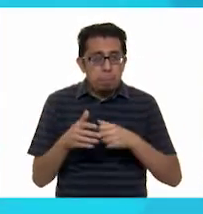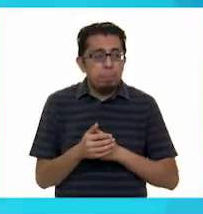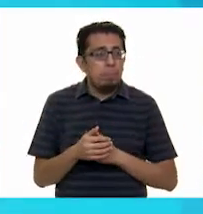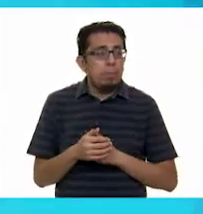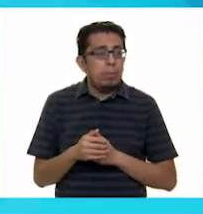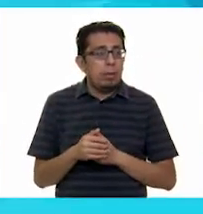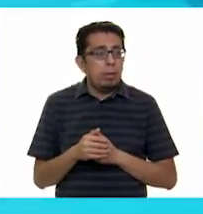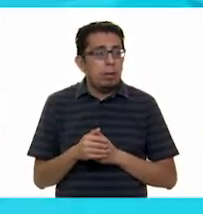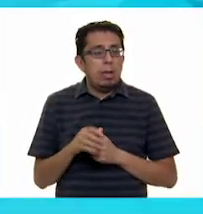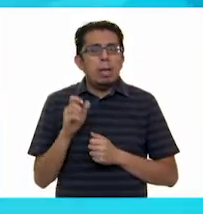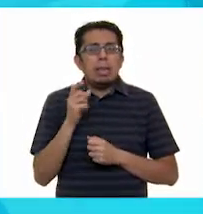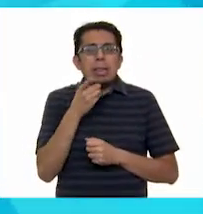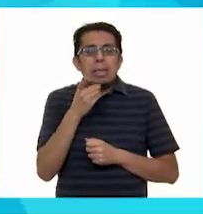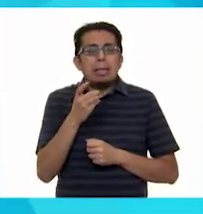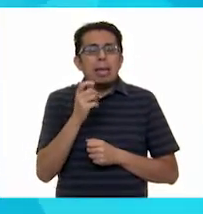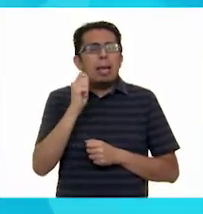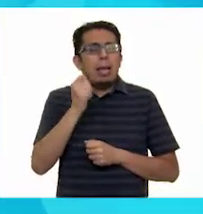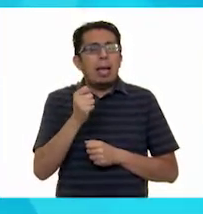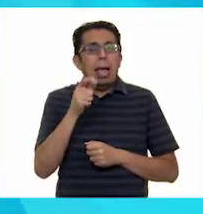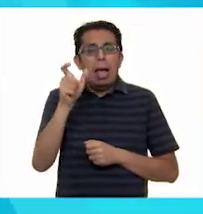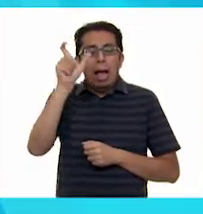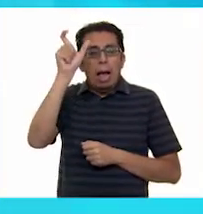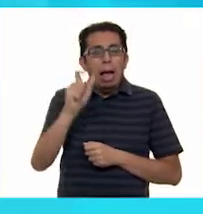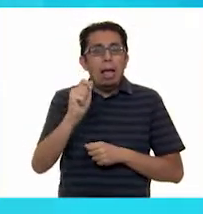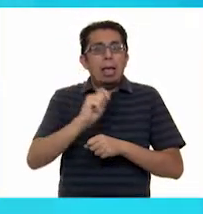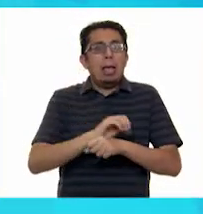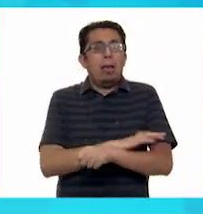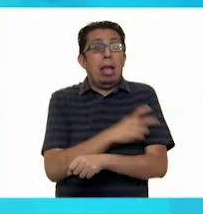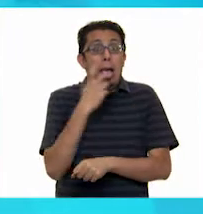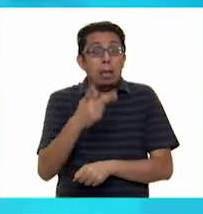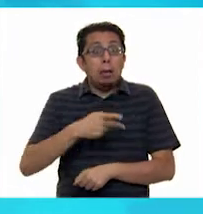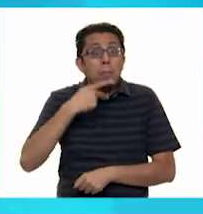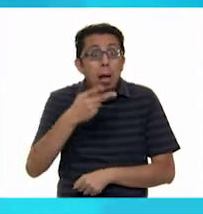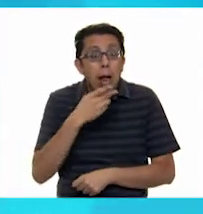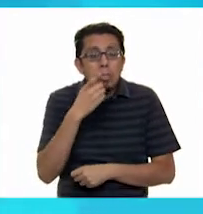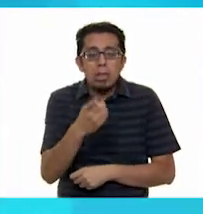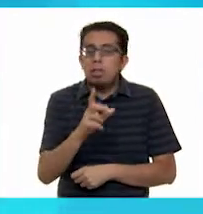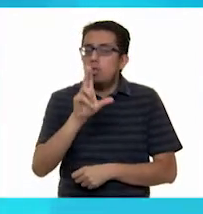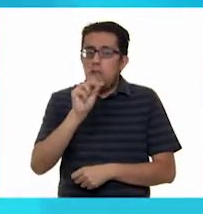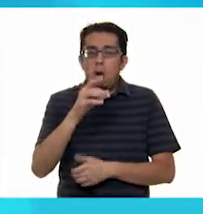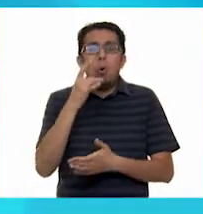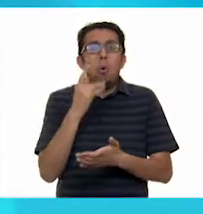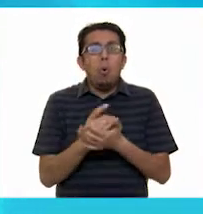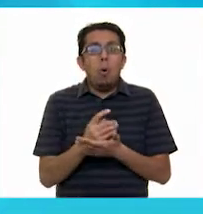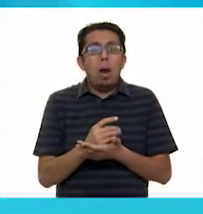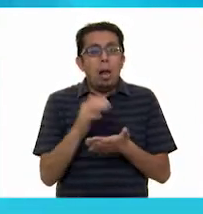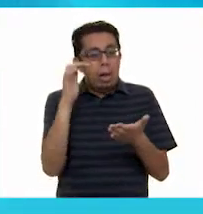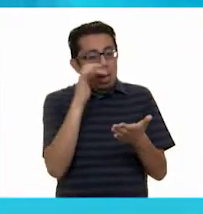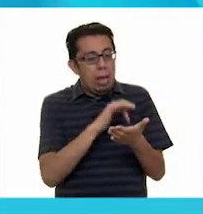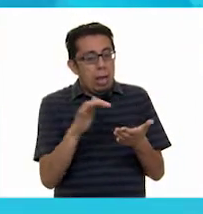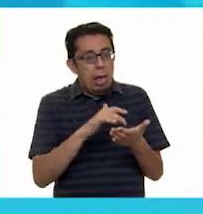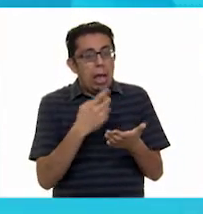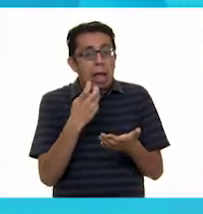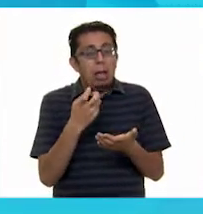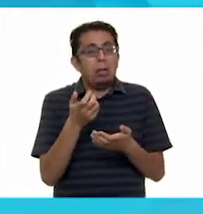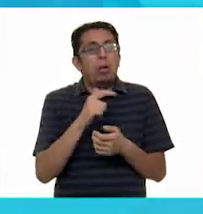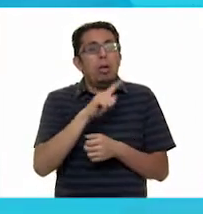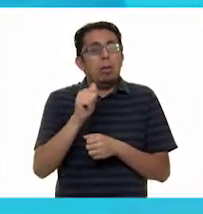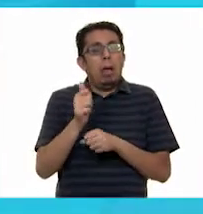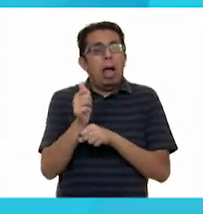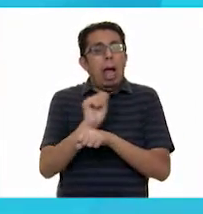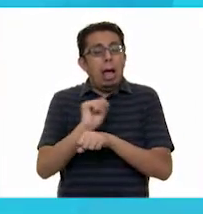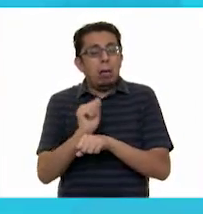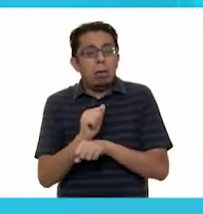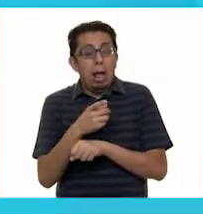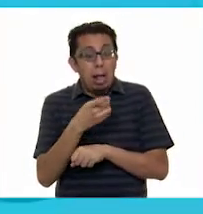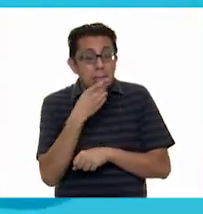dice emocionada. Eso es lo que tú decías, que eso no se dice, ¿verdad? No, se dice. Solamente se actúa. Digamos que